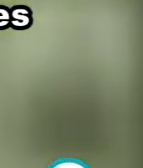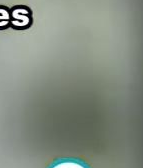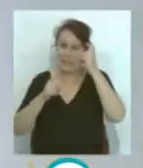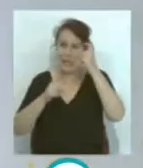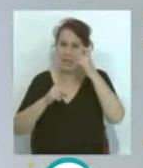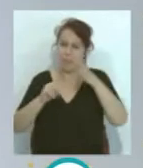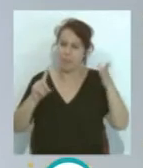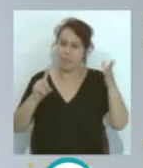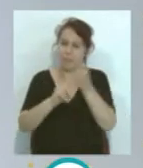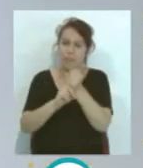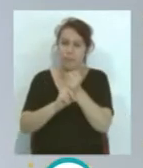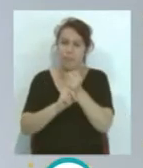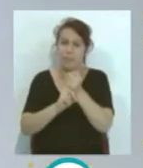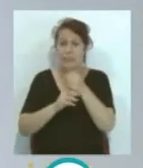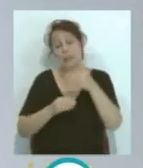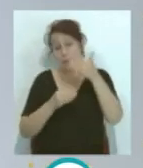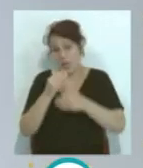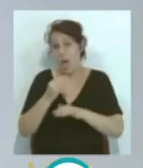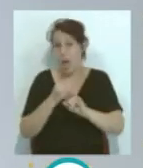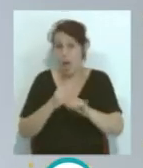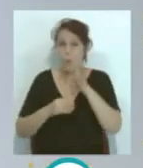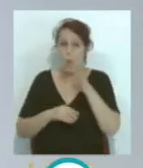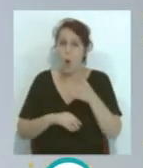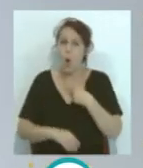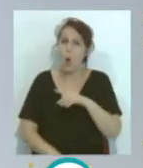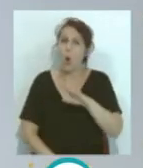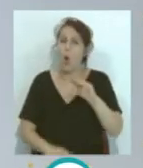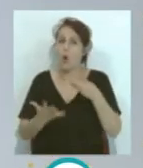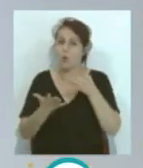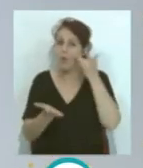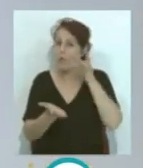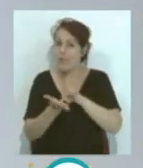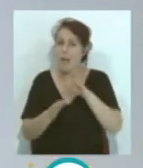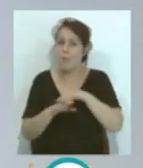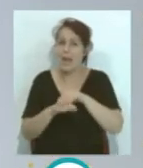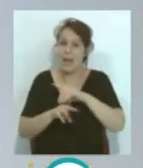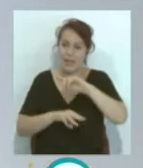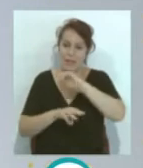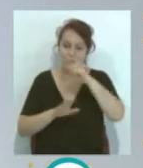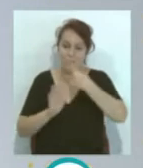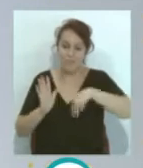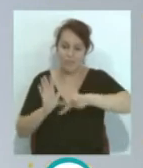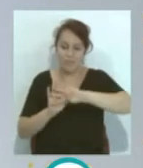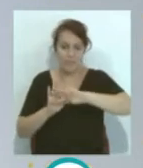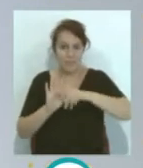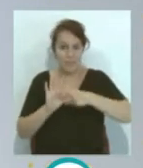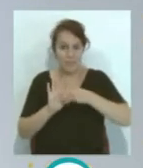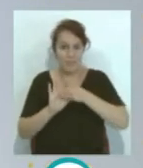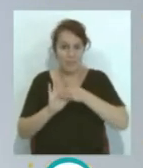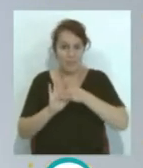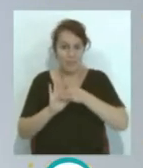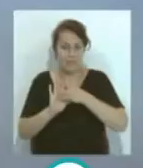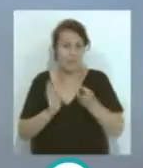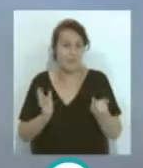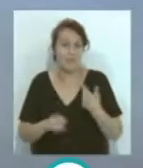también... ...dentro de las limitaciones que tiene... ...porque solo quedan 8 fechas... ...al tercer clasificado... ...al menos está ahí como tapado.